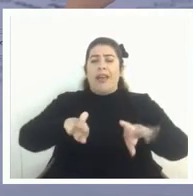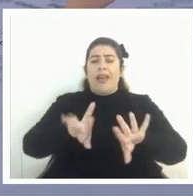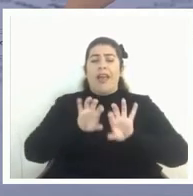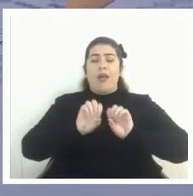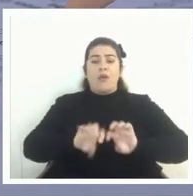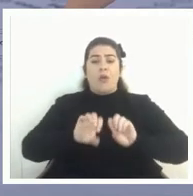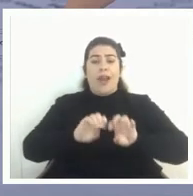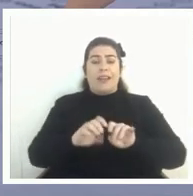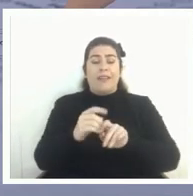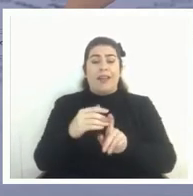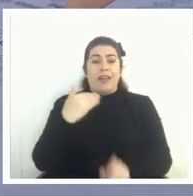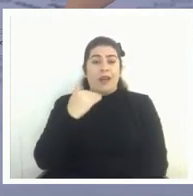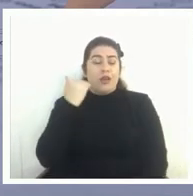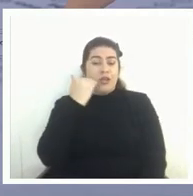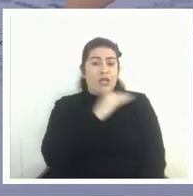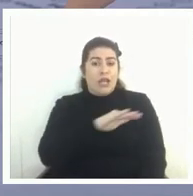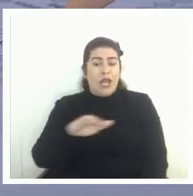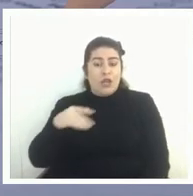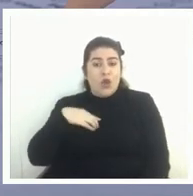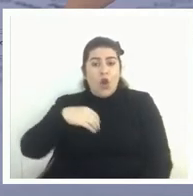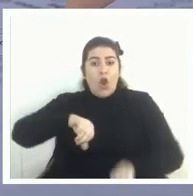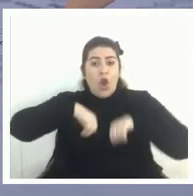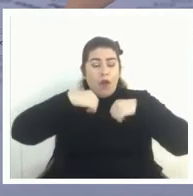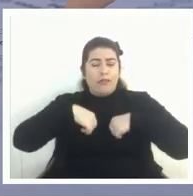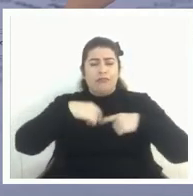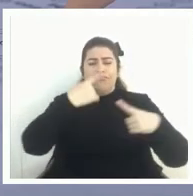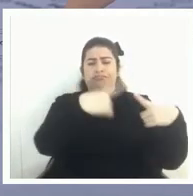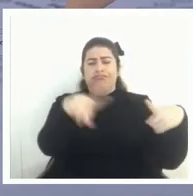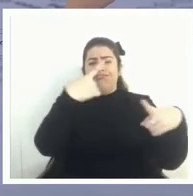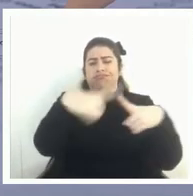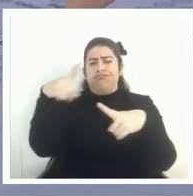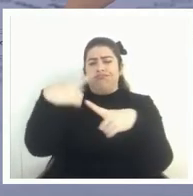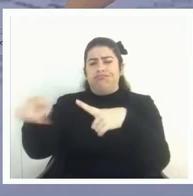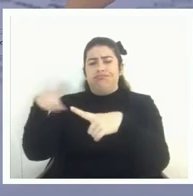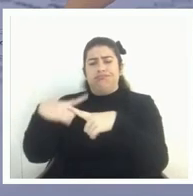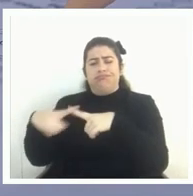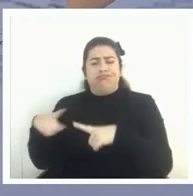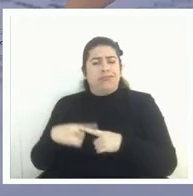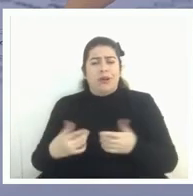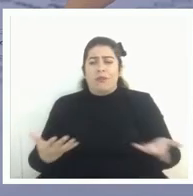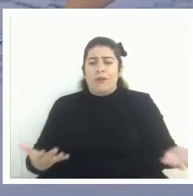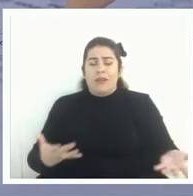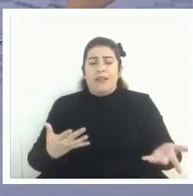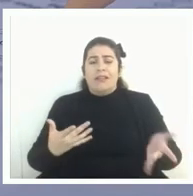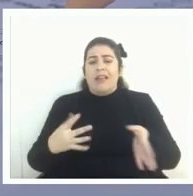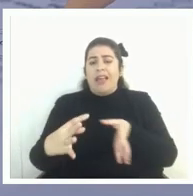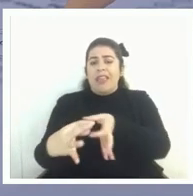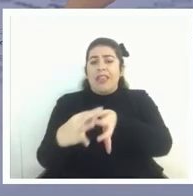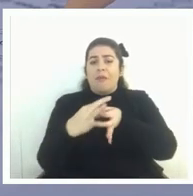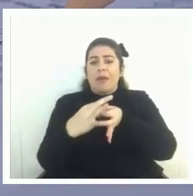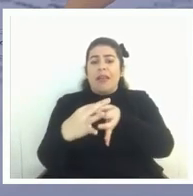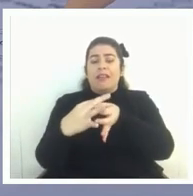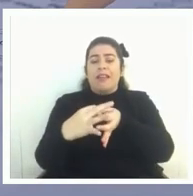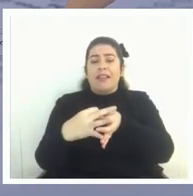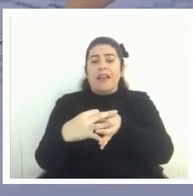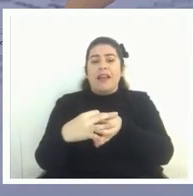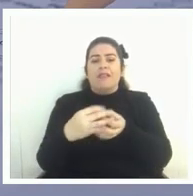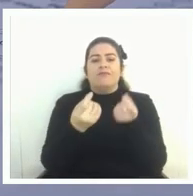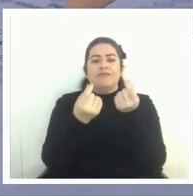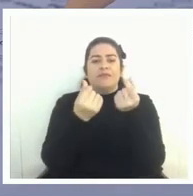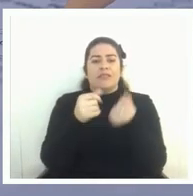niños y jóvenes son absolutamente distintas y muy dependientes de la situación socioeconómica